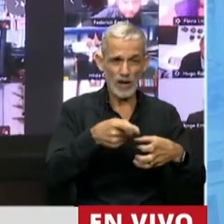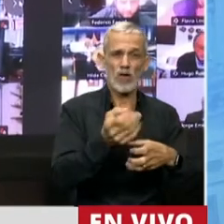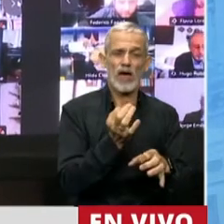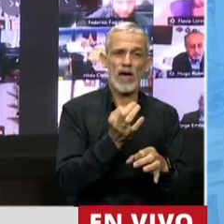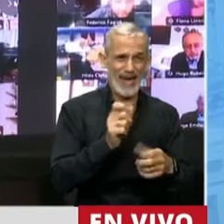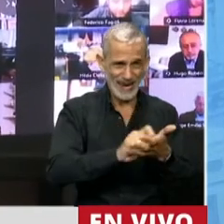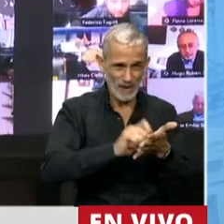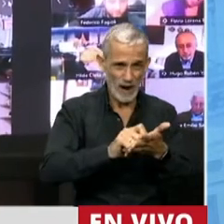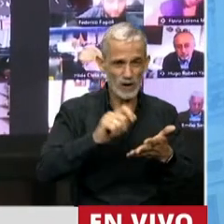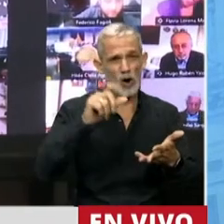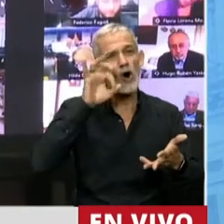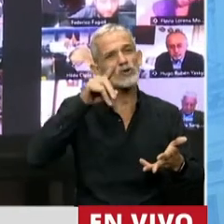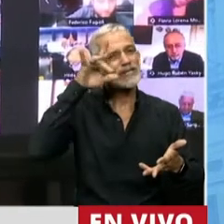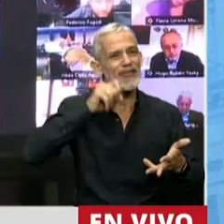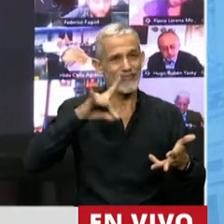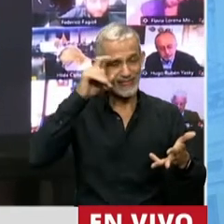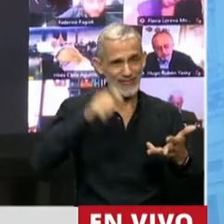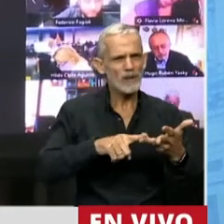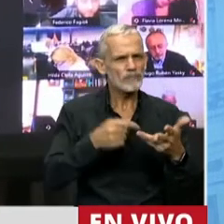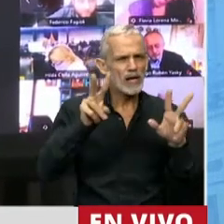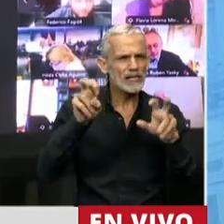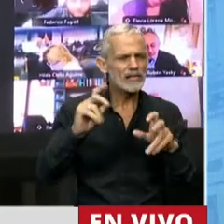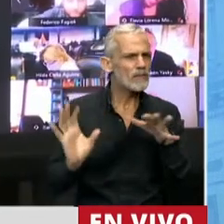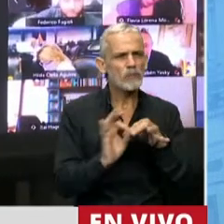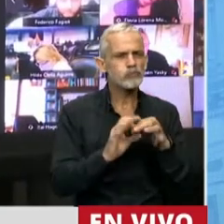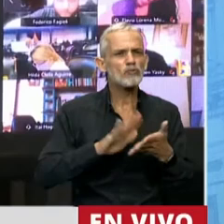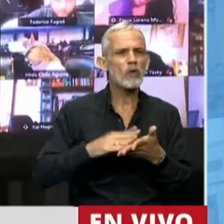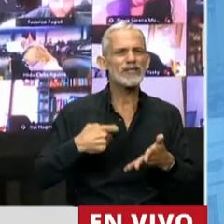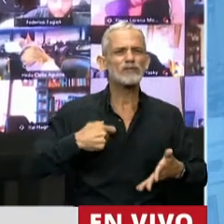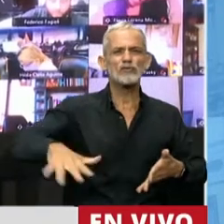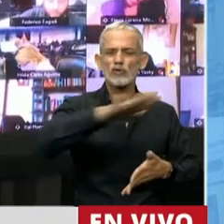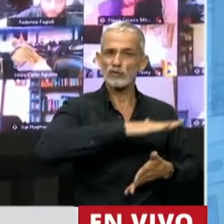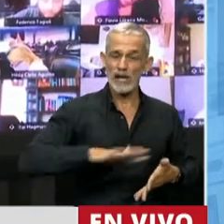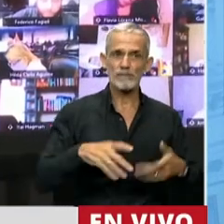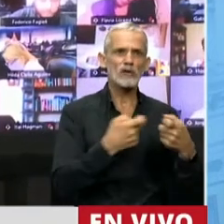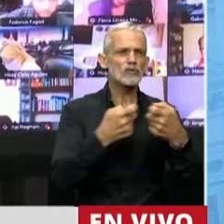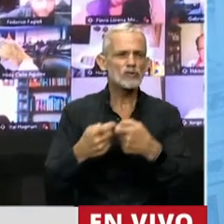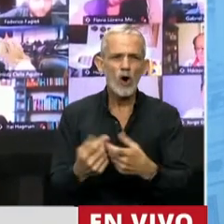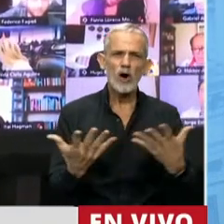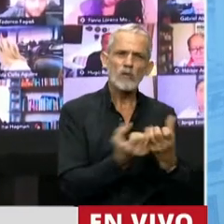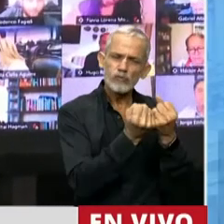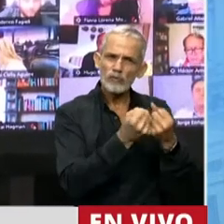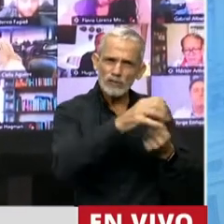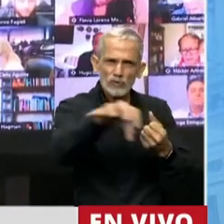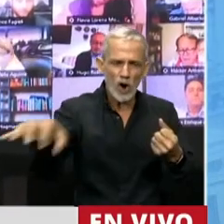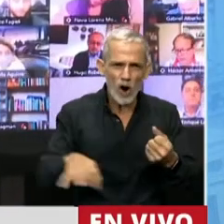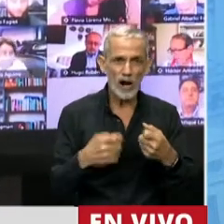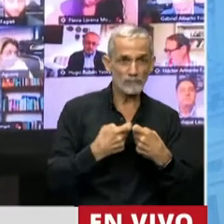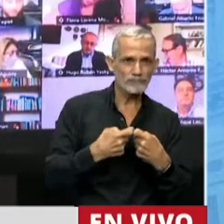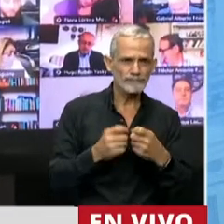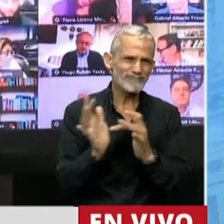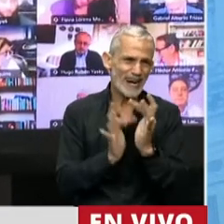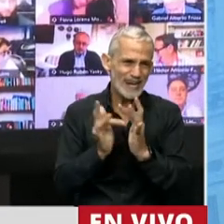Carlos Allende, pero también acá hay un tema que se vincula con el aspecto social. Asociaciones, fundaciones, organizaciones